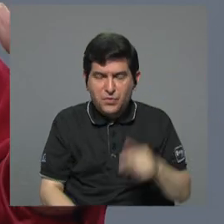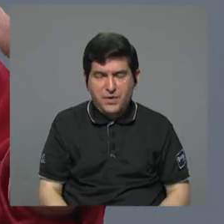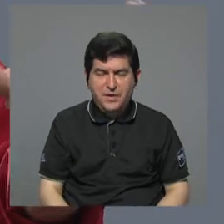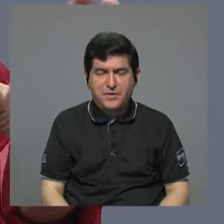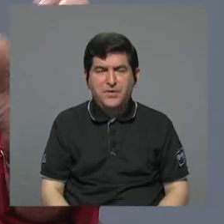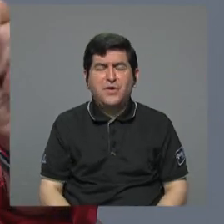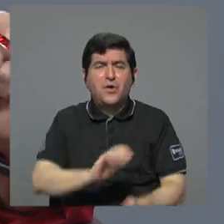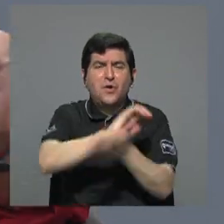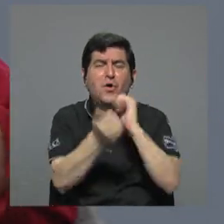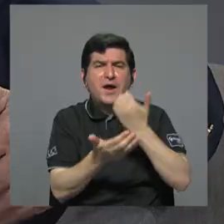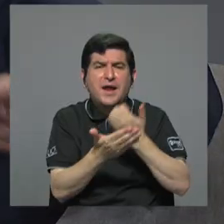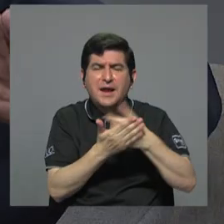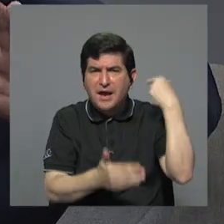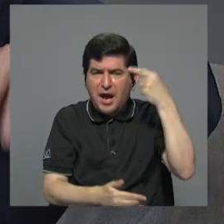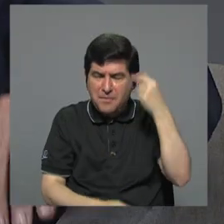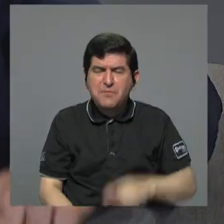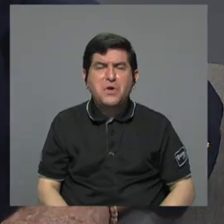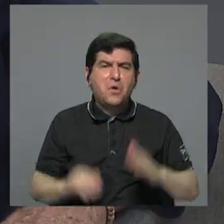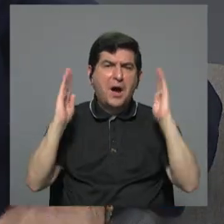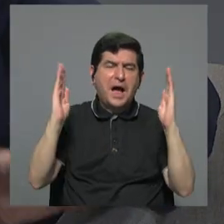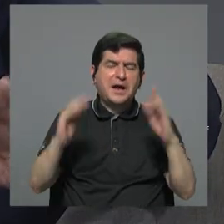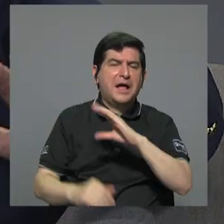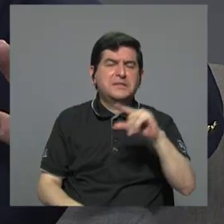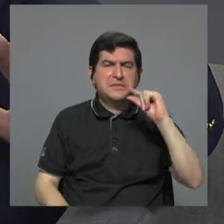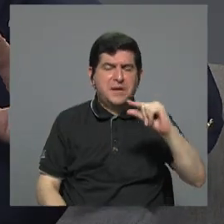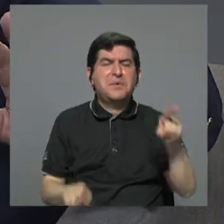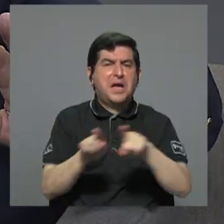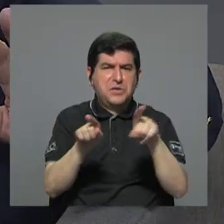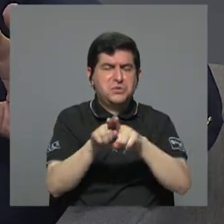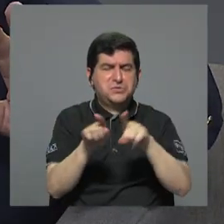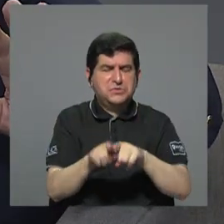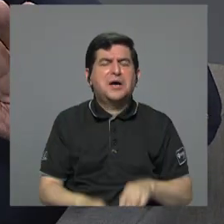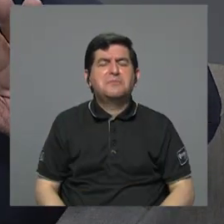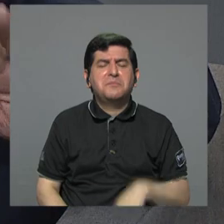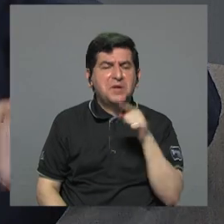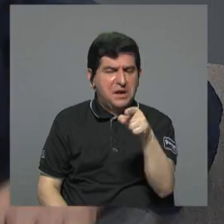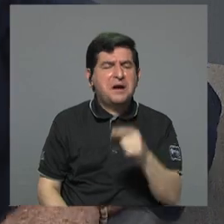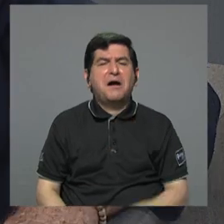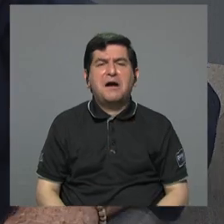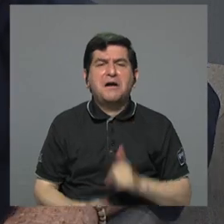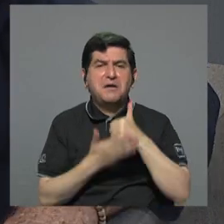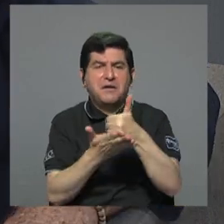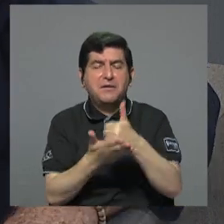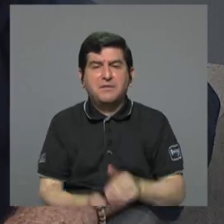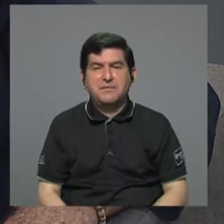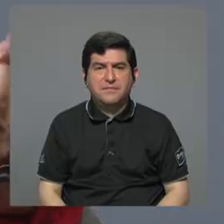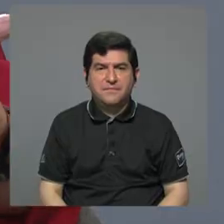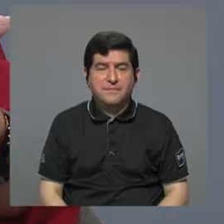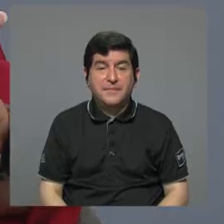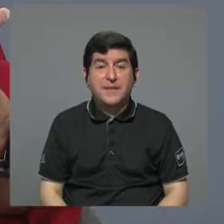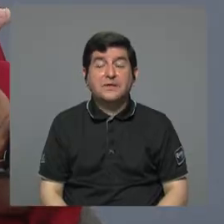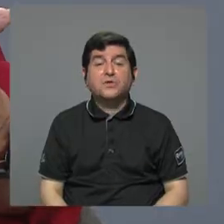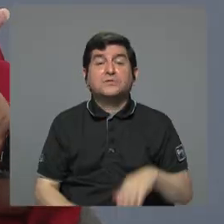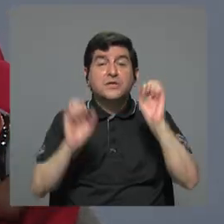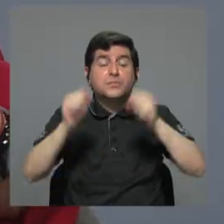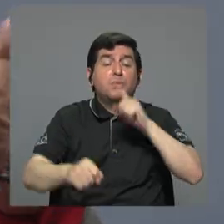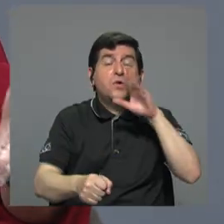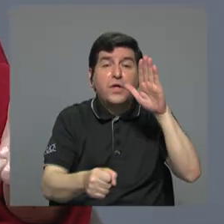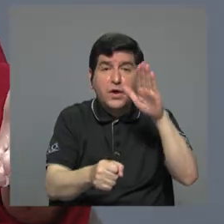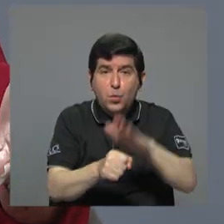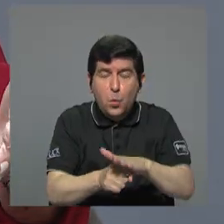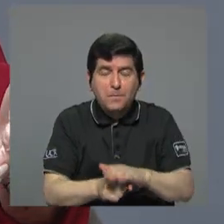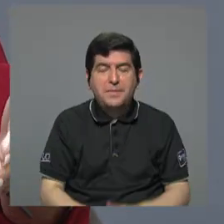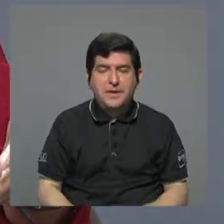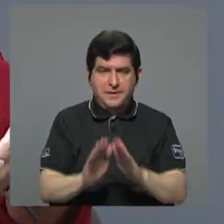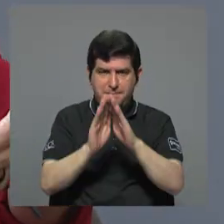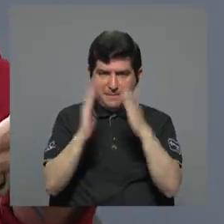las pequeñas empresas. a los grandes y a los chiquitillos y los atornillaron. Exacto. por eso. darles oportunidades de que se pongan al día con, digamos, que quieren